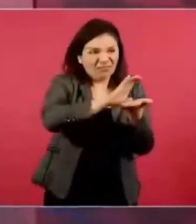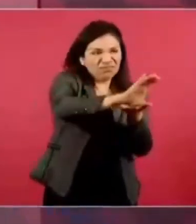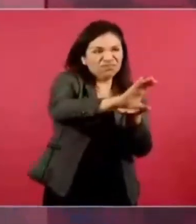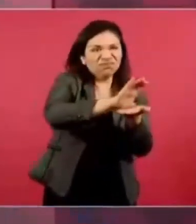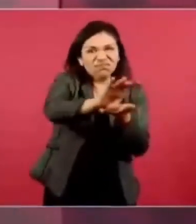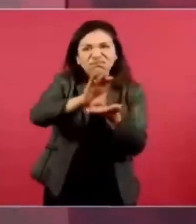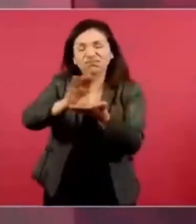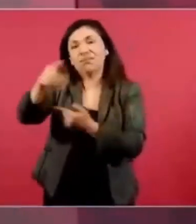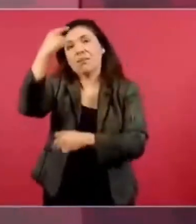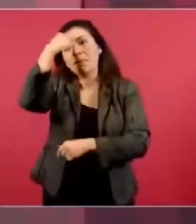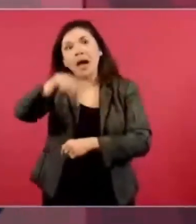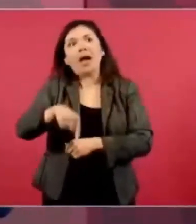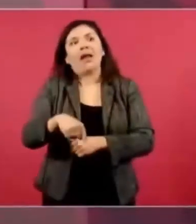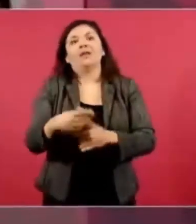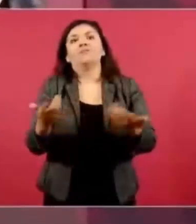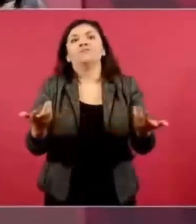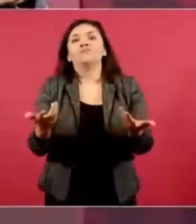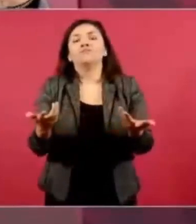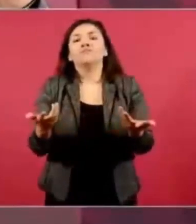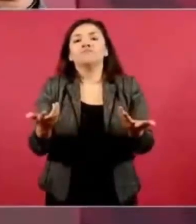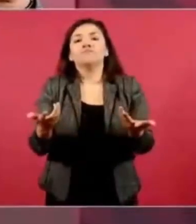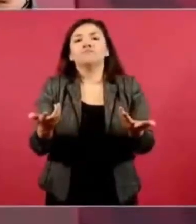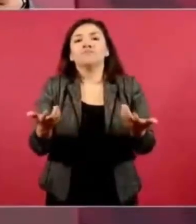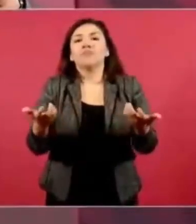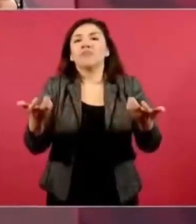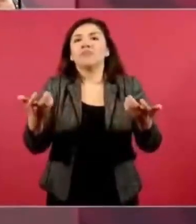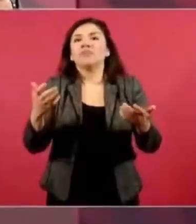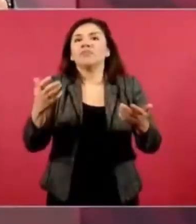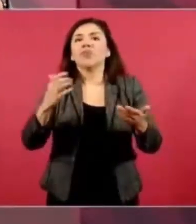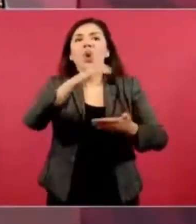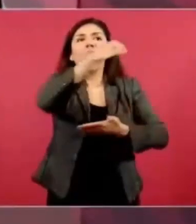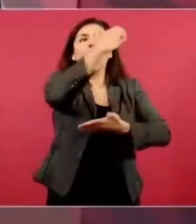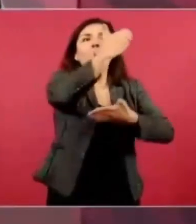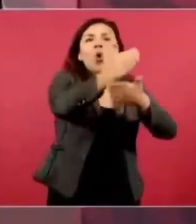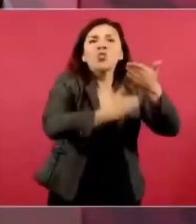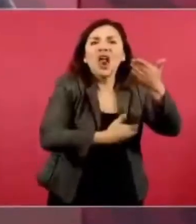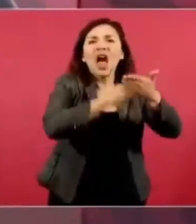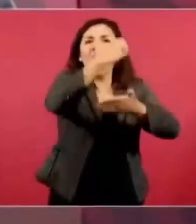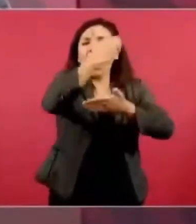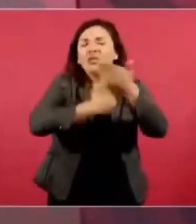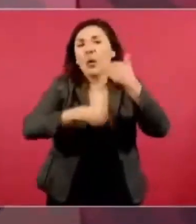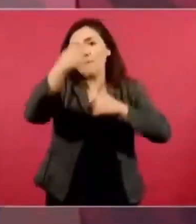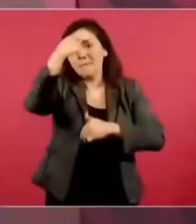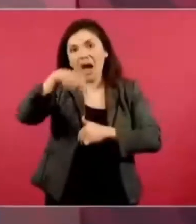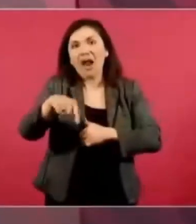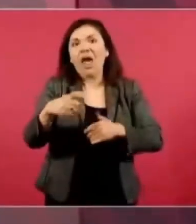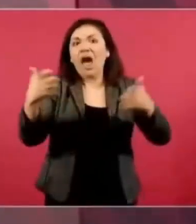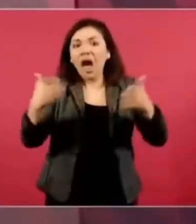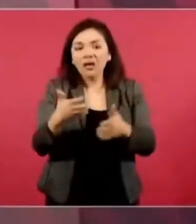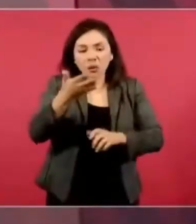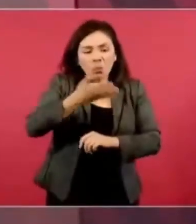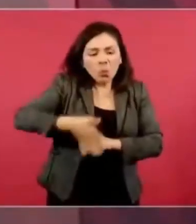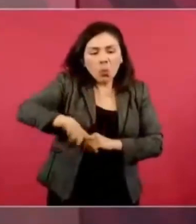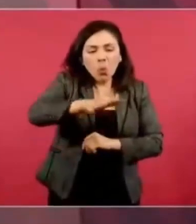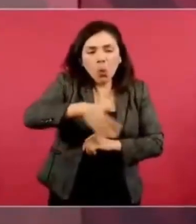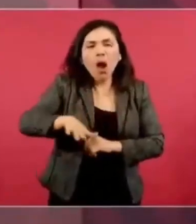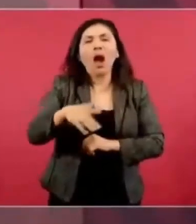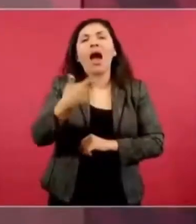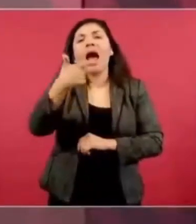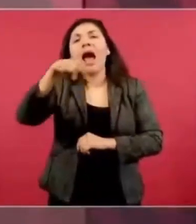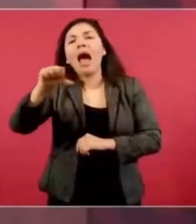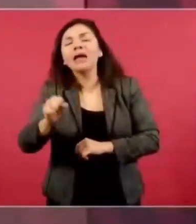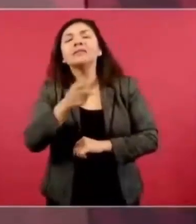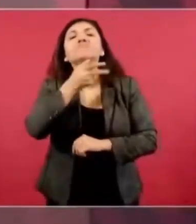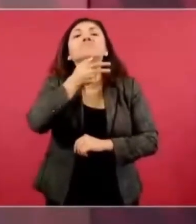contratos de exploración y de producción de gas y de petróleo